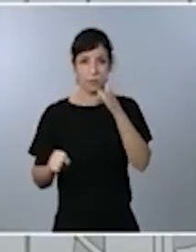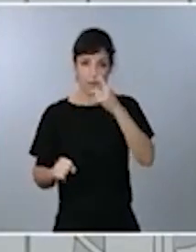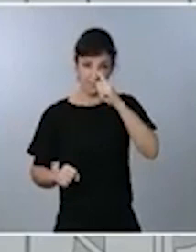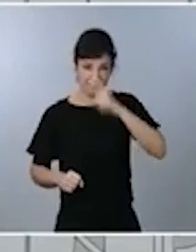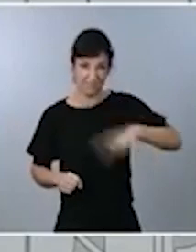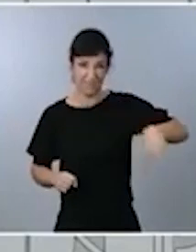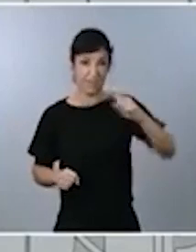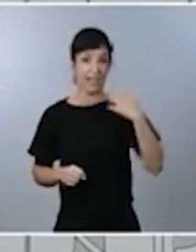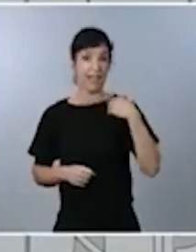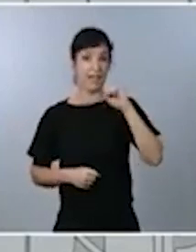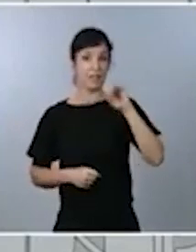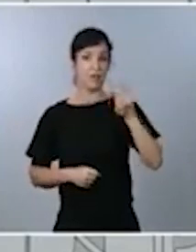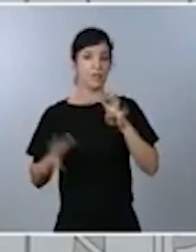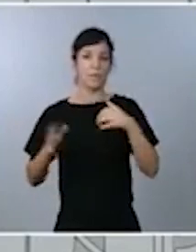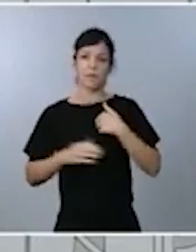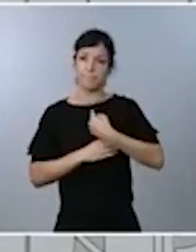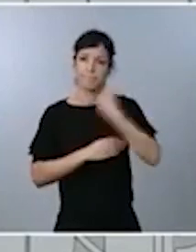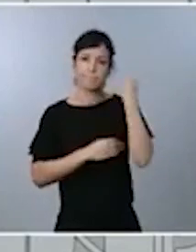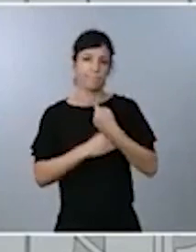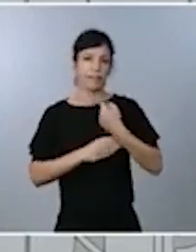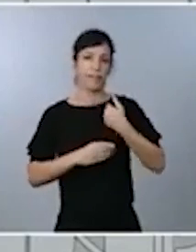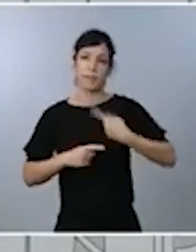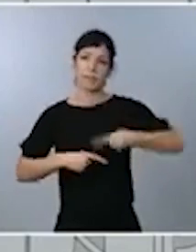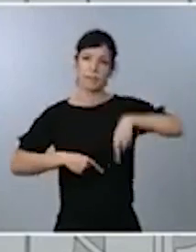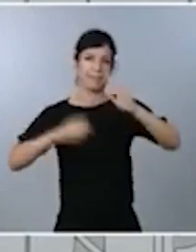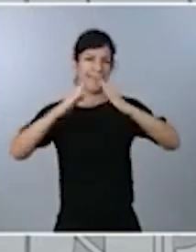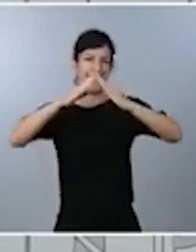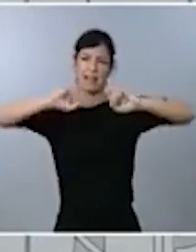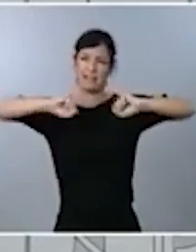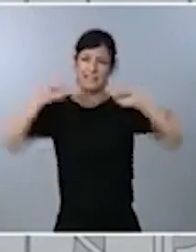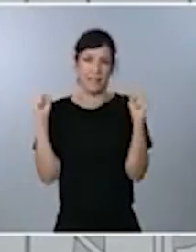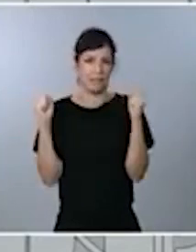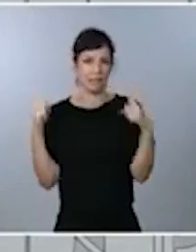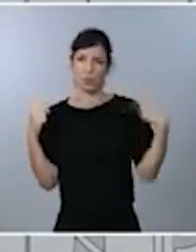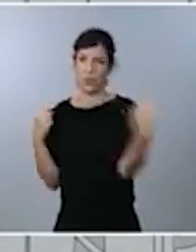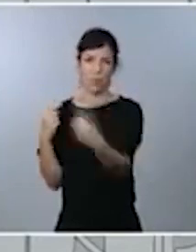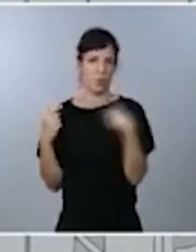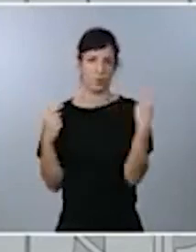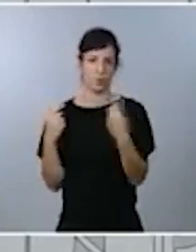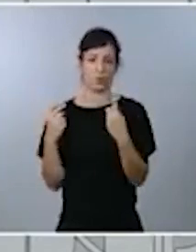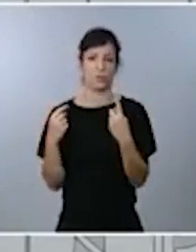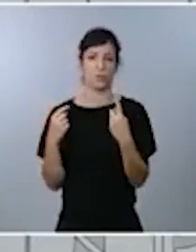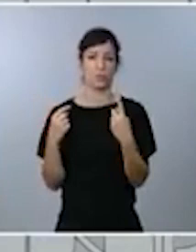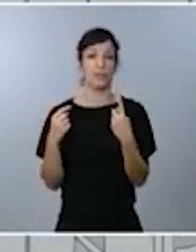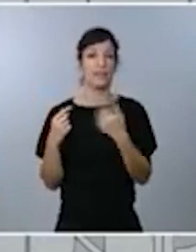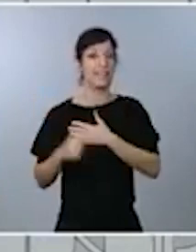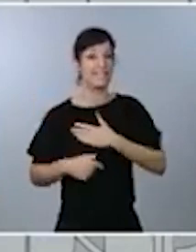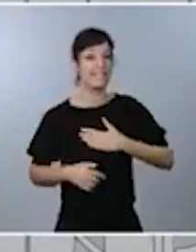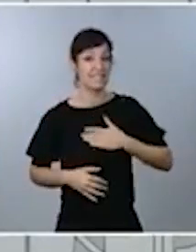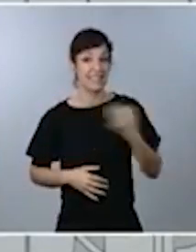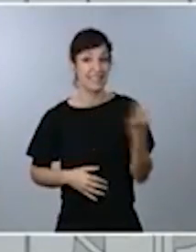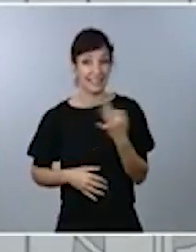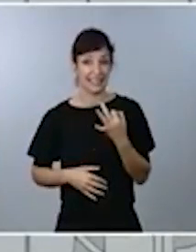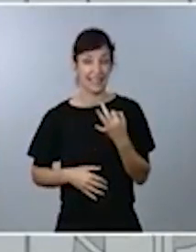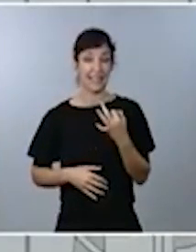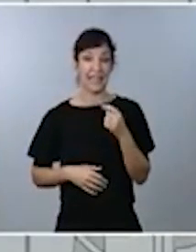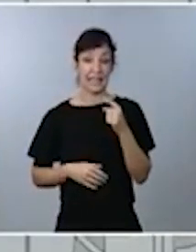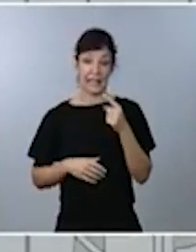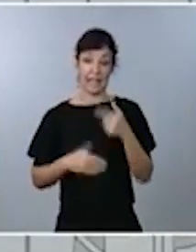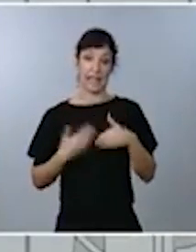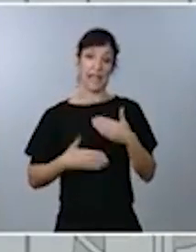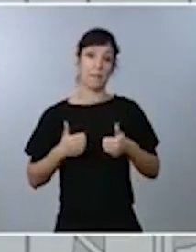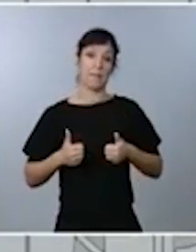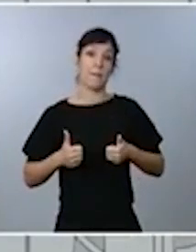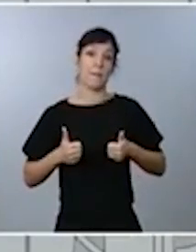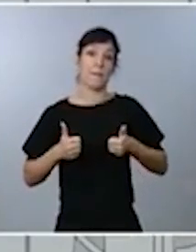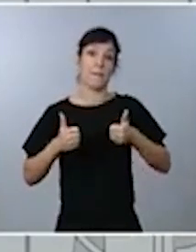un confinamiento domiciliario general. Y lo que queremos es evitar, justamente, llegar a ese punto por las